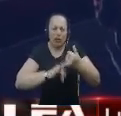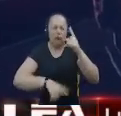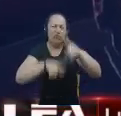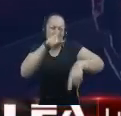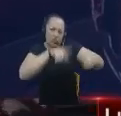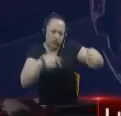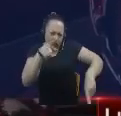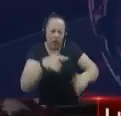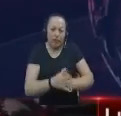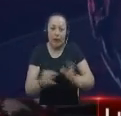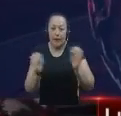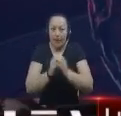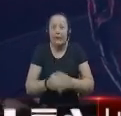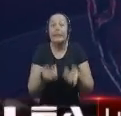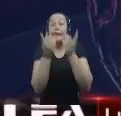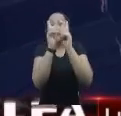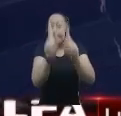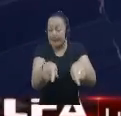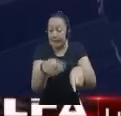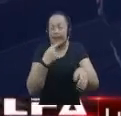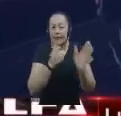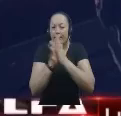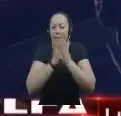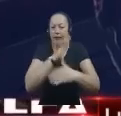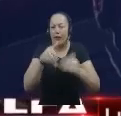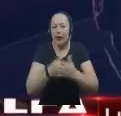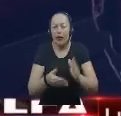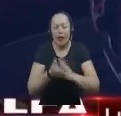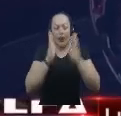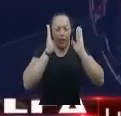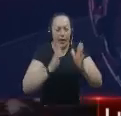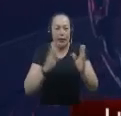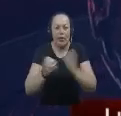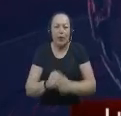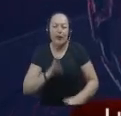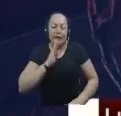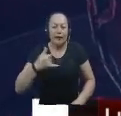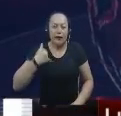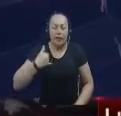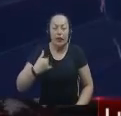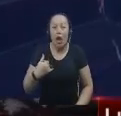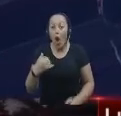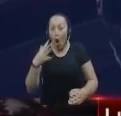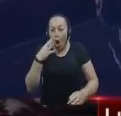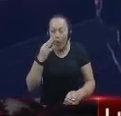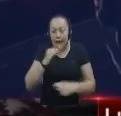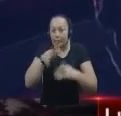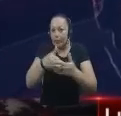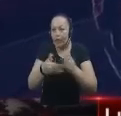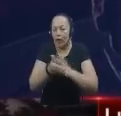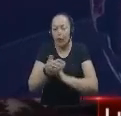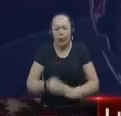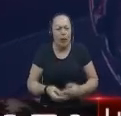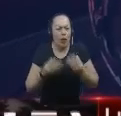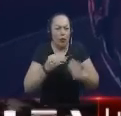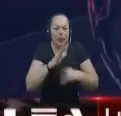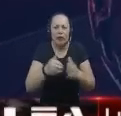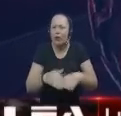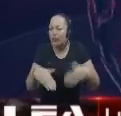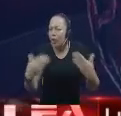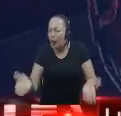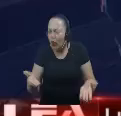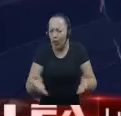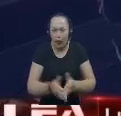también incluimos lo que es la atención de adolescentes y jóvenes Ya que desde la ruta